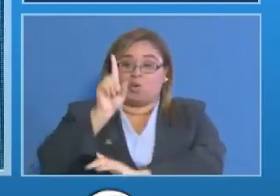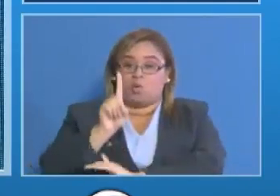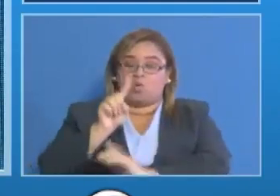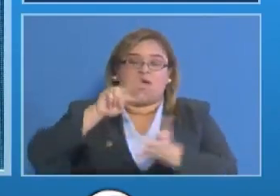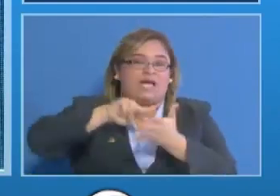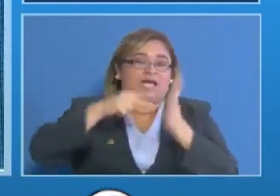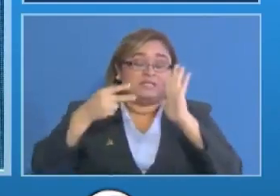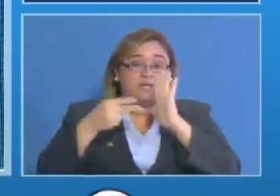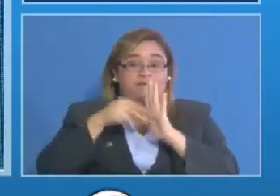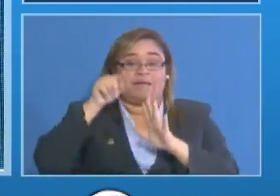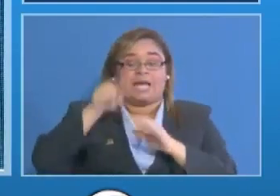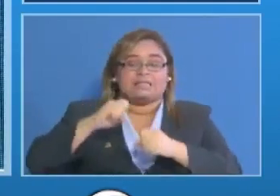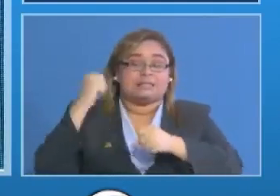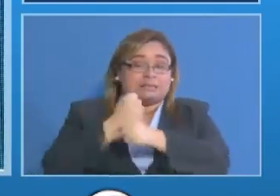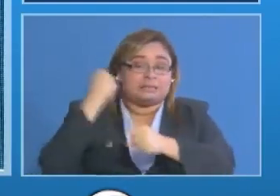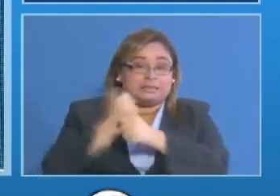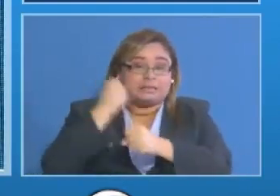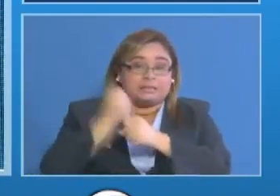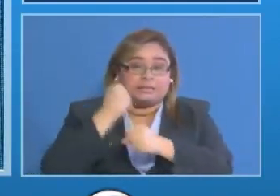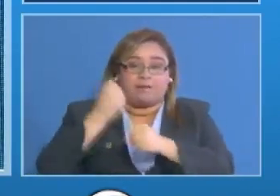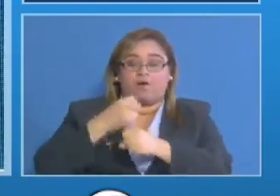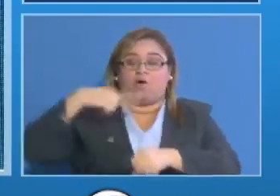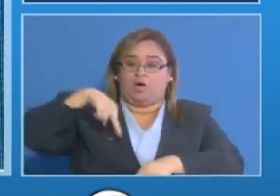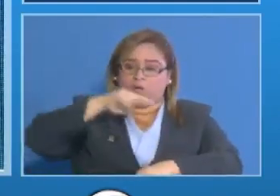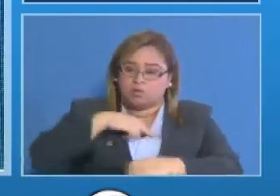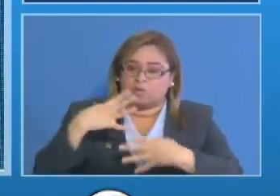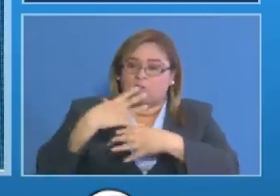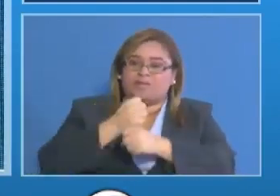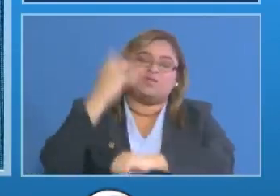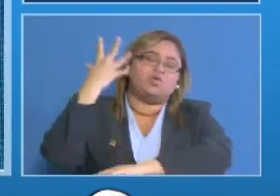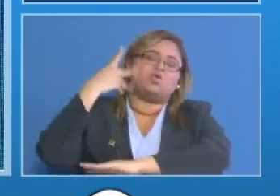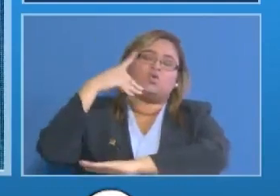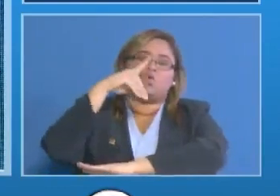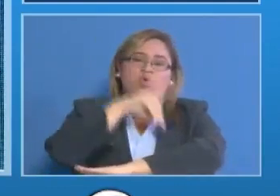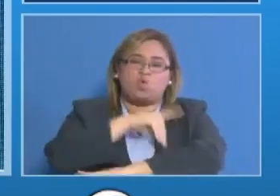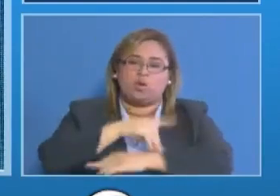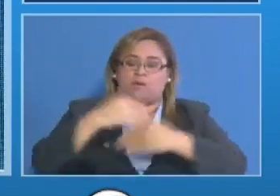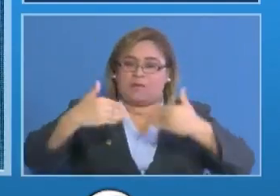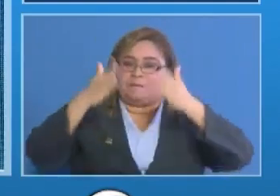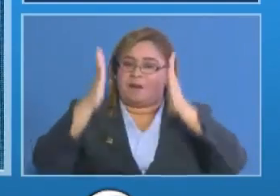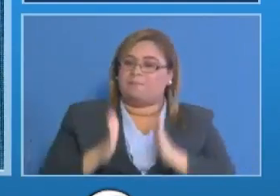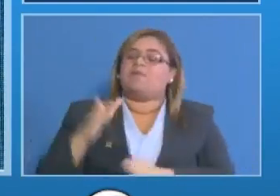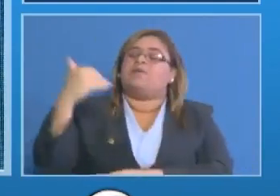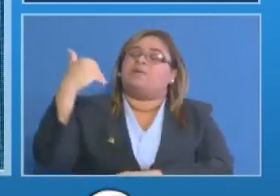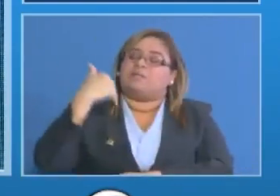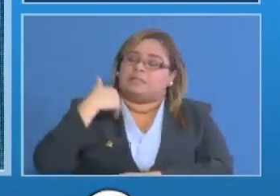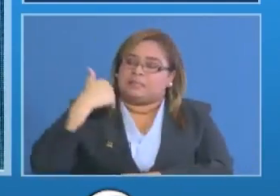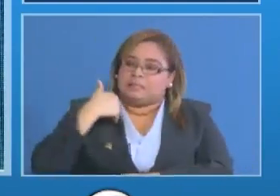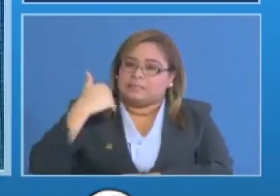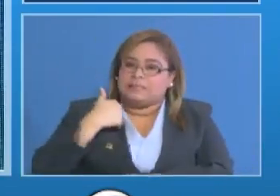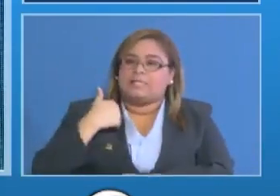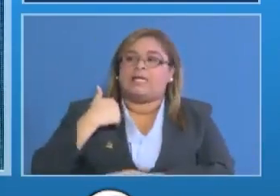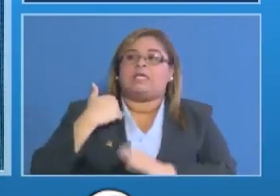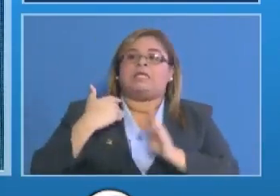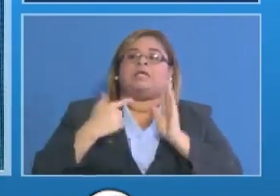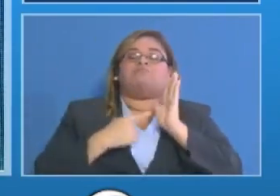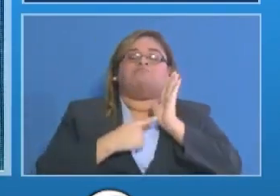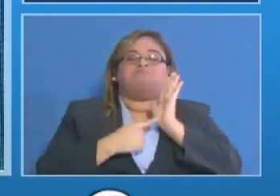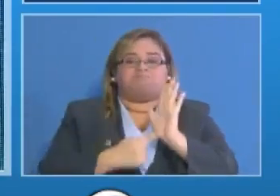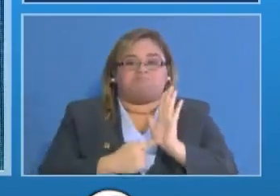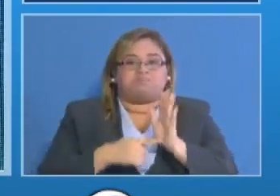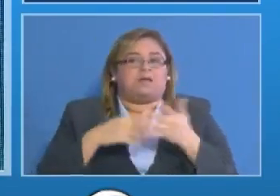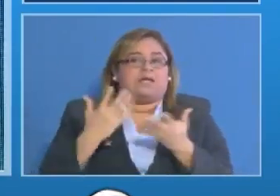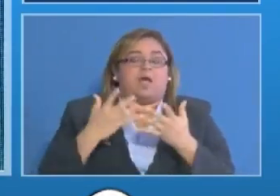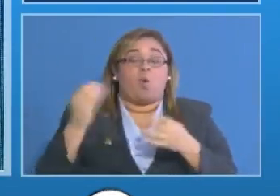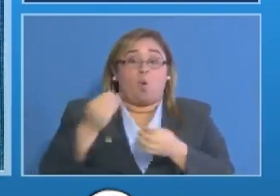que ese esfuerzo que hemos venido haciendo todos los panameños tiene un reflejo de que